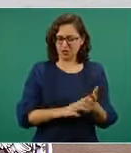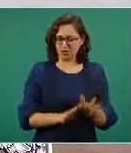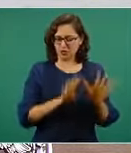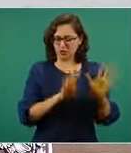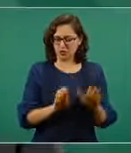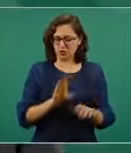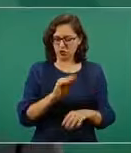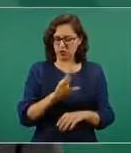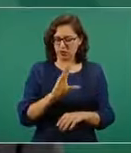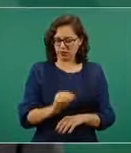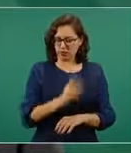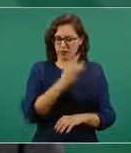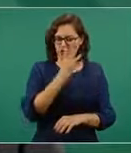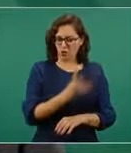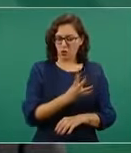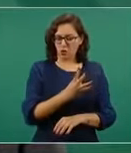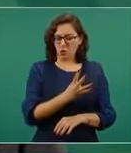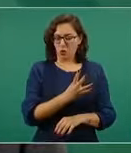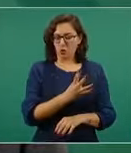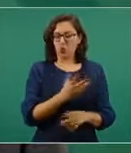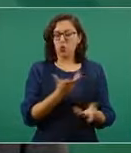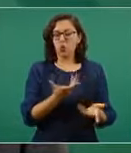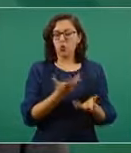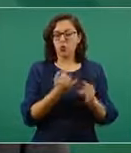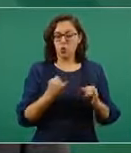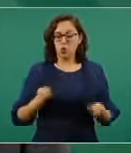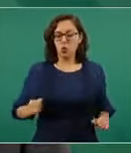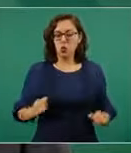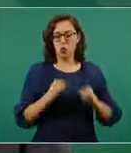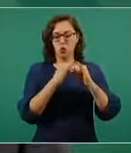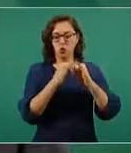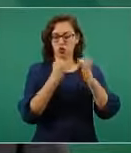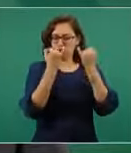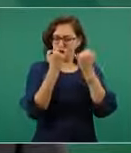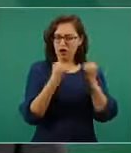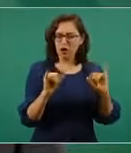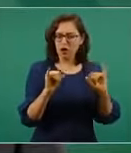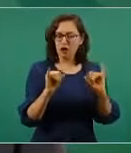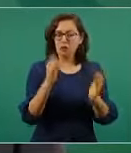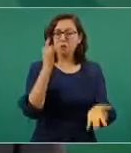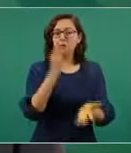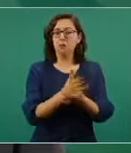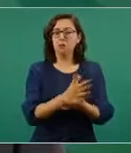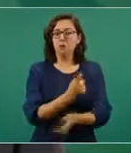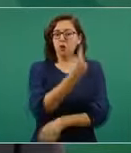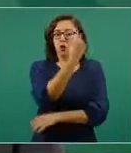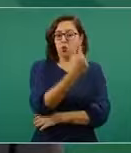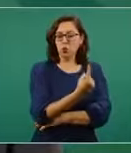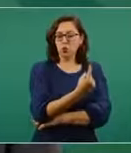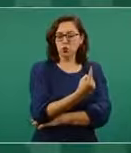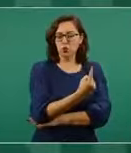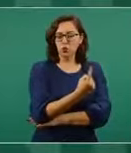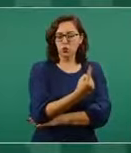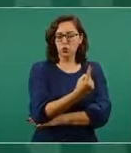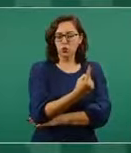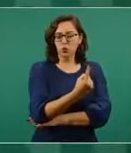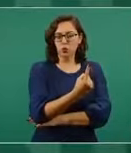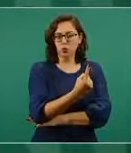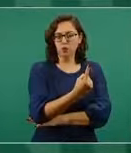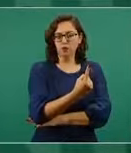un organismo autónomo, el Banco